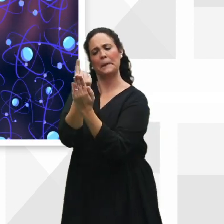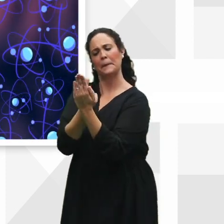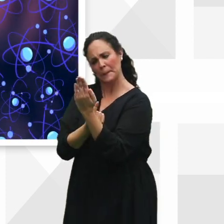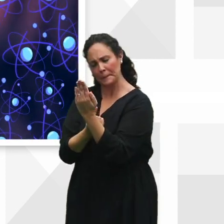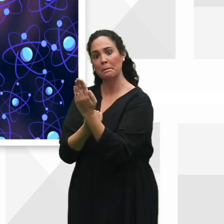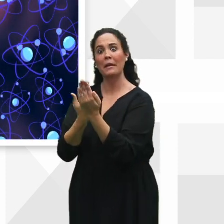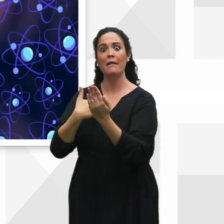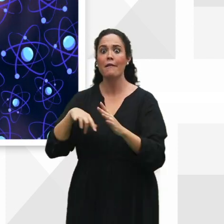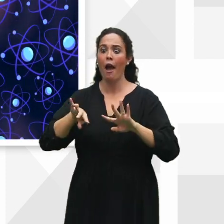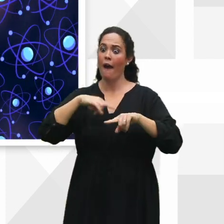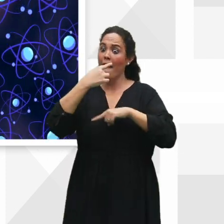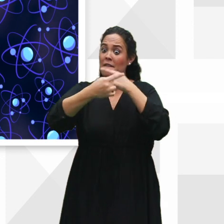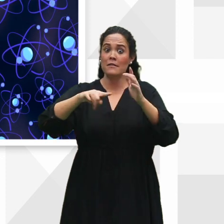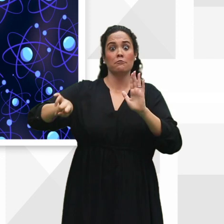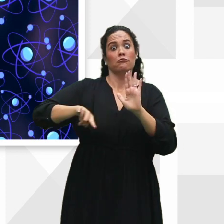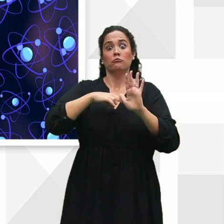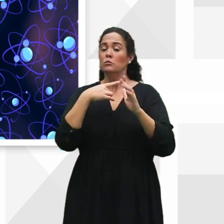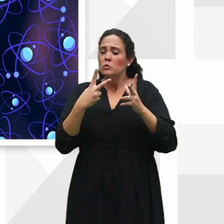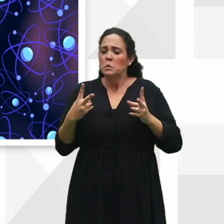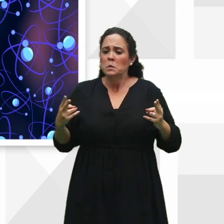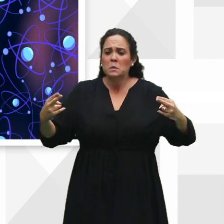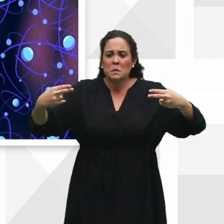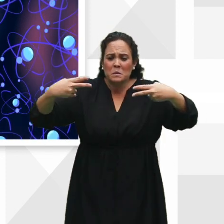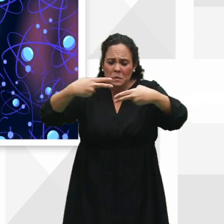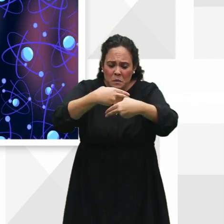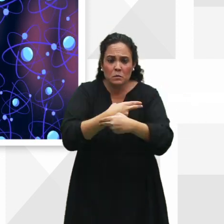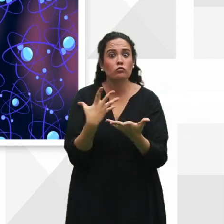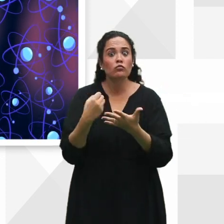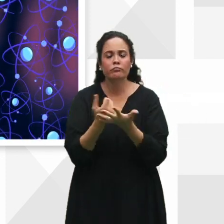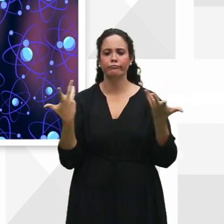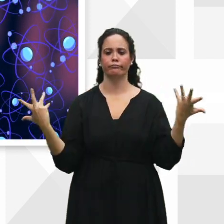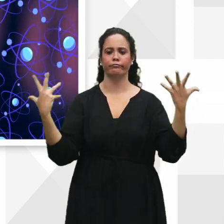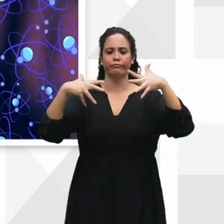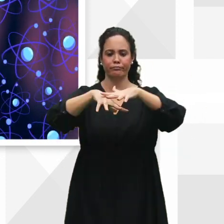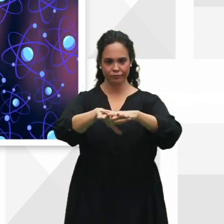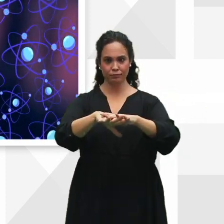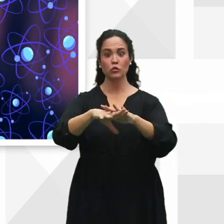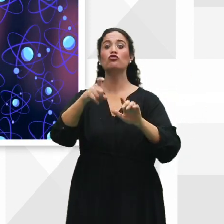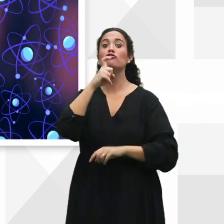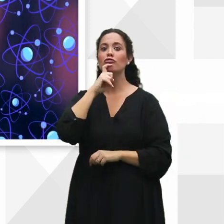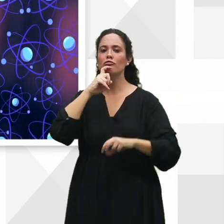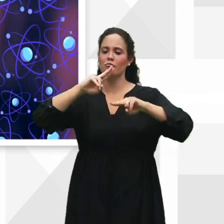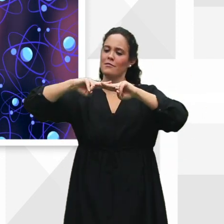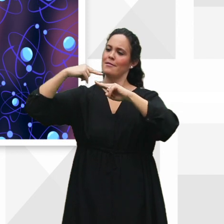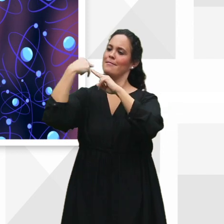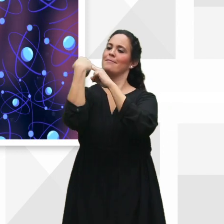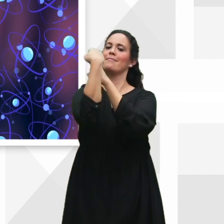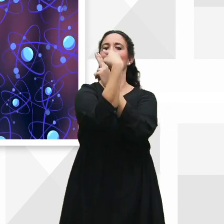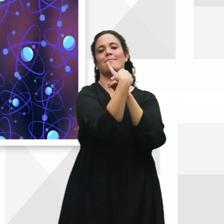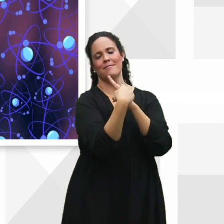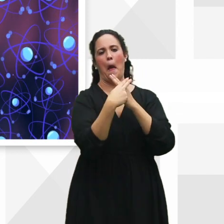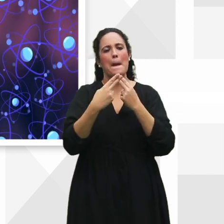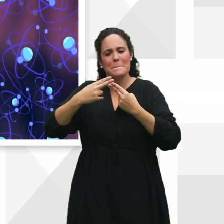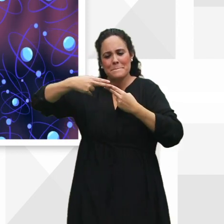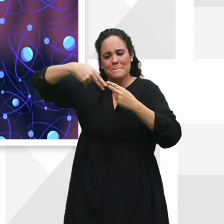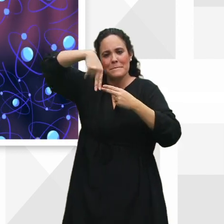la familia entera tengamos escritos y decorados los átomos, los juntaremos, con celo, con una pajita, logrando